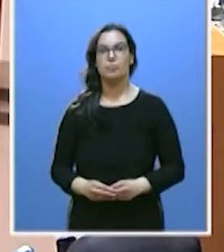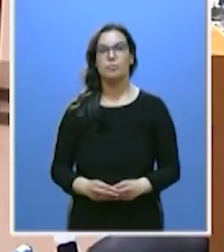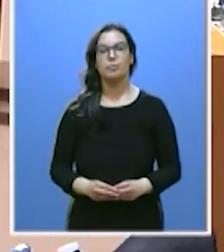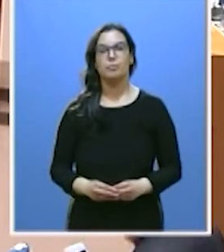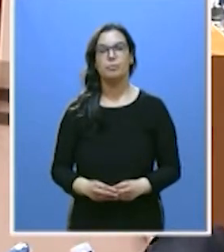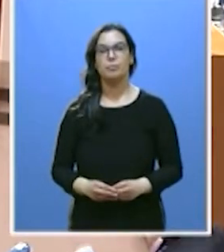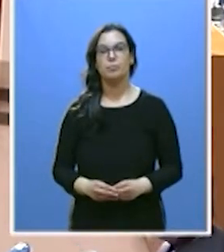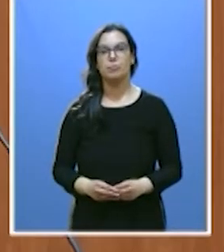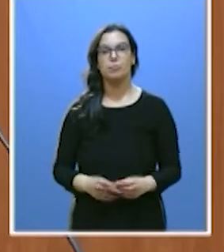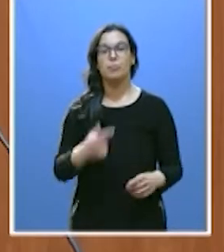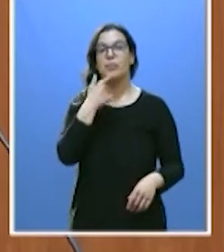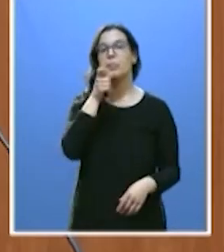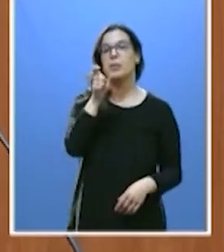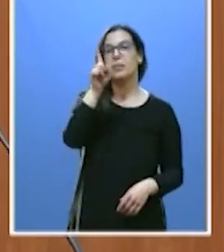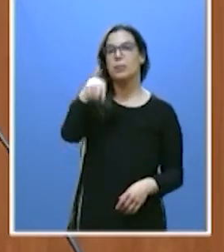Decencia.